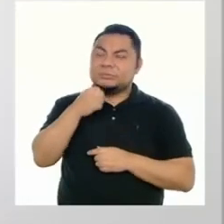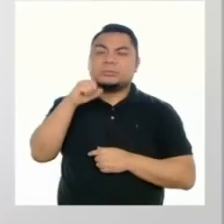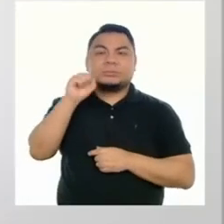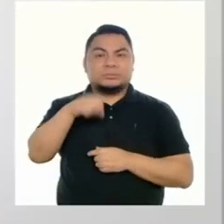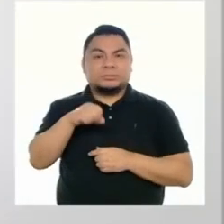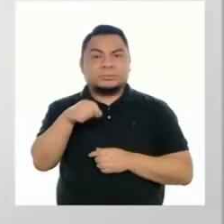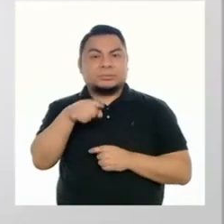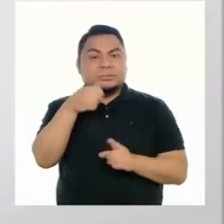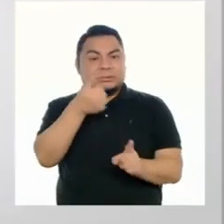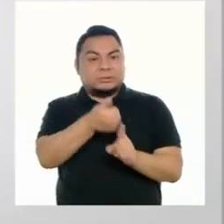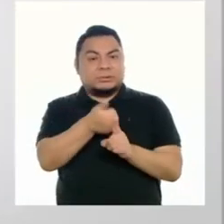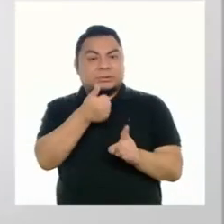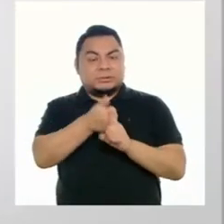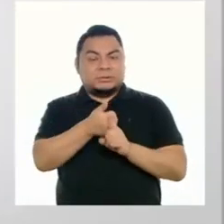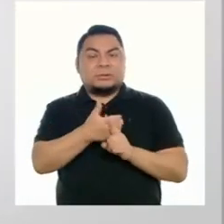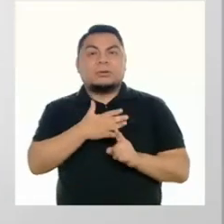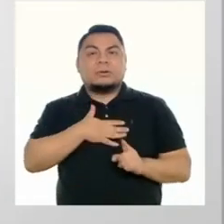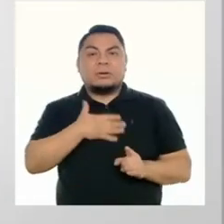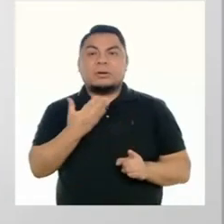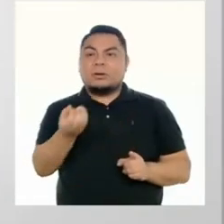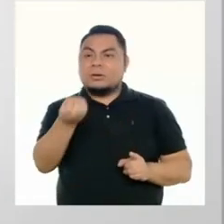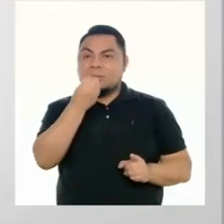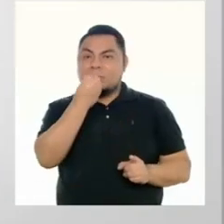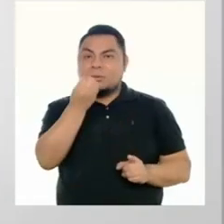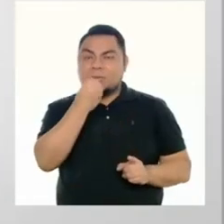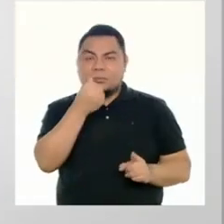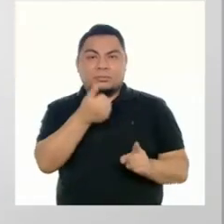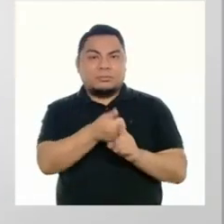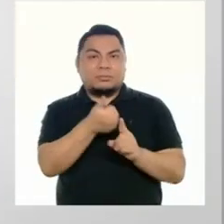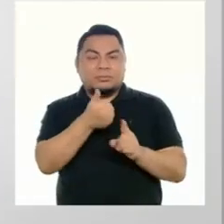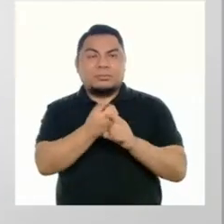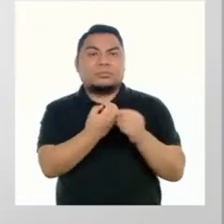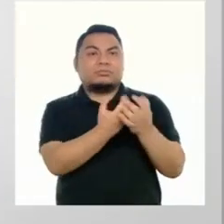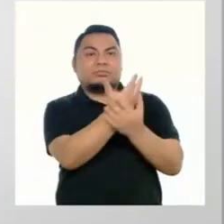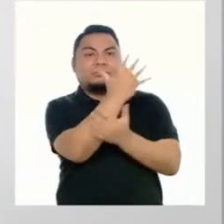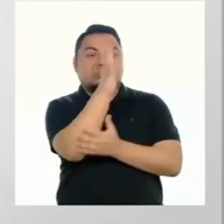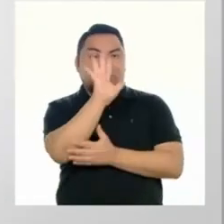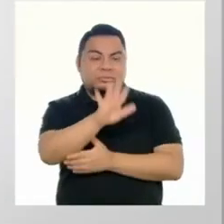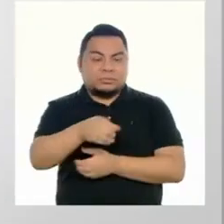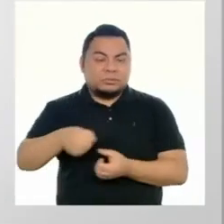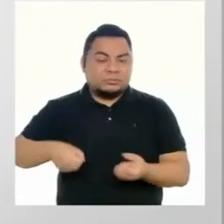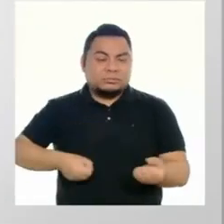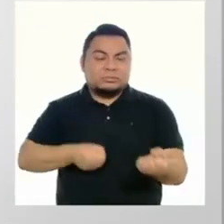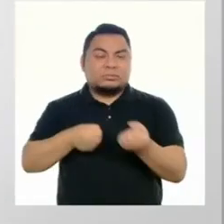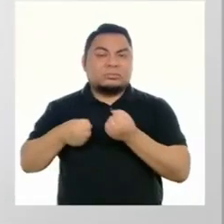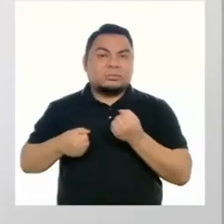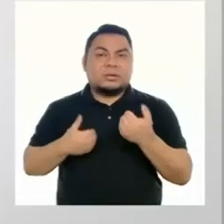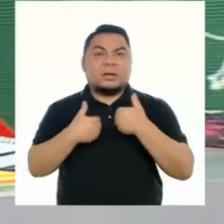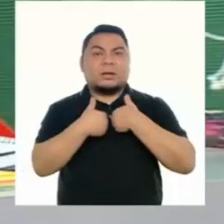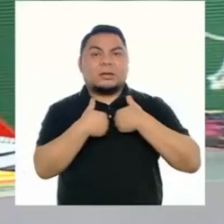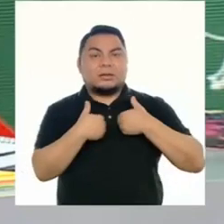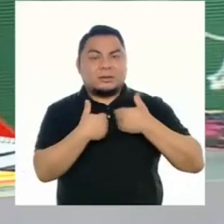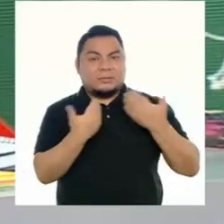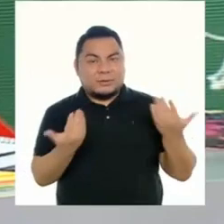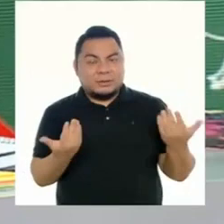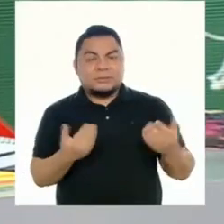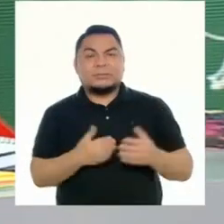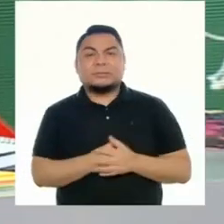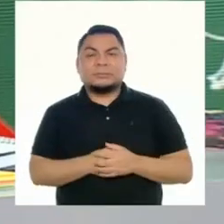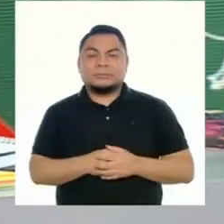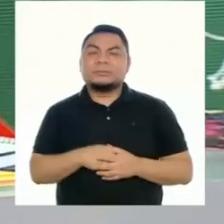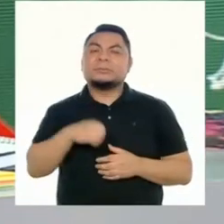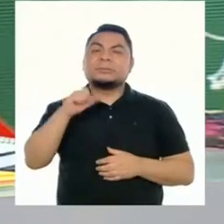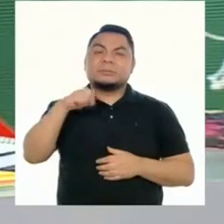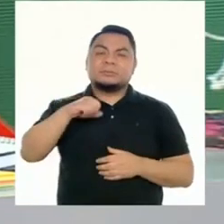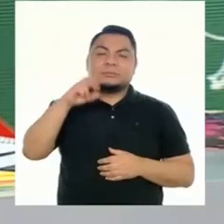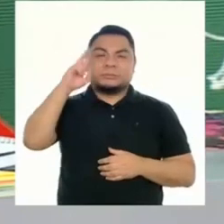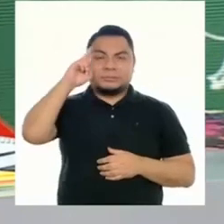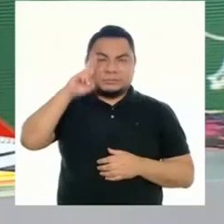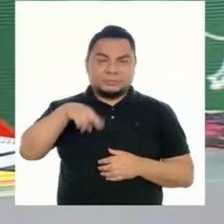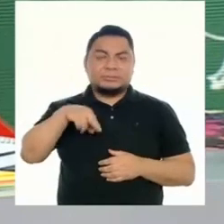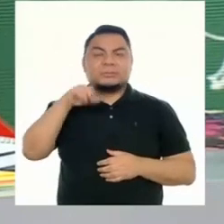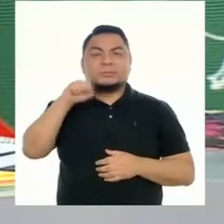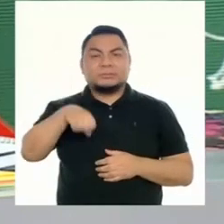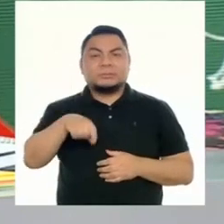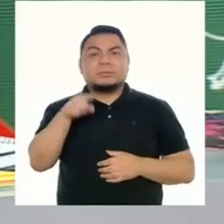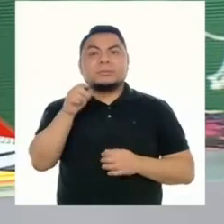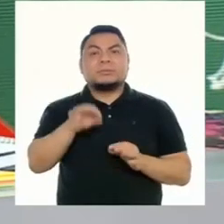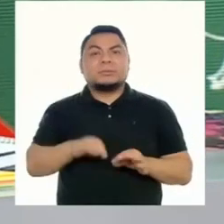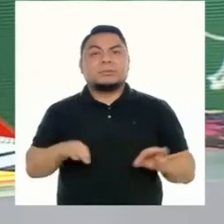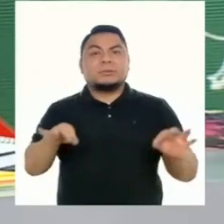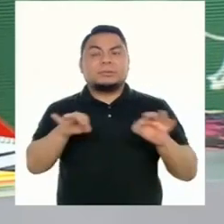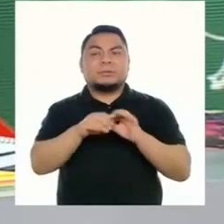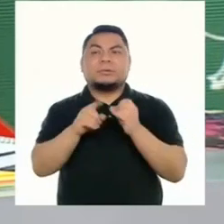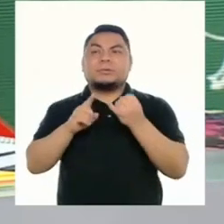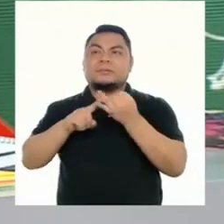Significa que uno mismo es capaz de proveerse de alimentos, ya sea con cultivos o crianza de animales. Tiene razón. Es importante porque